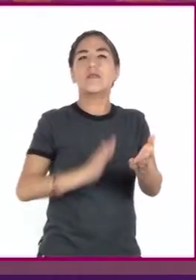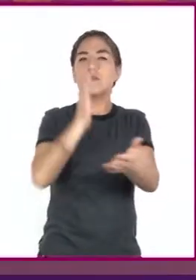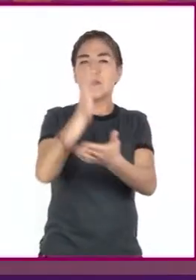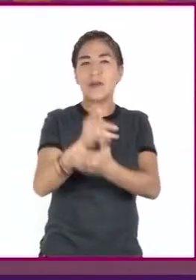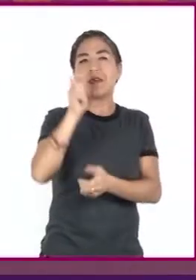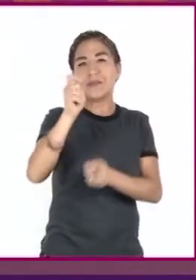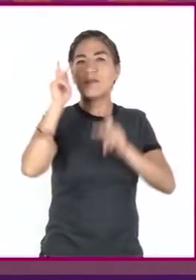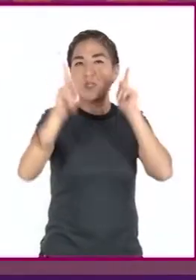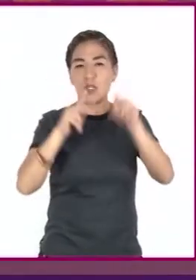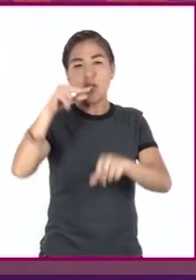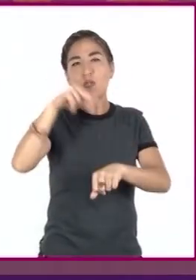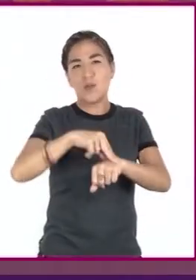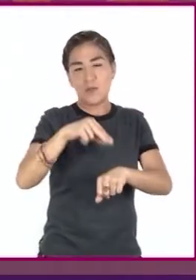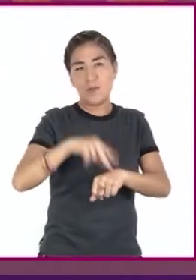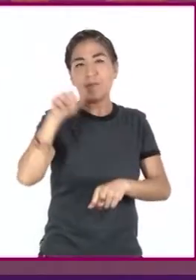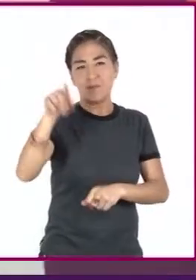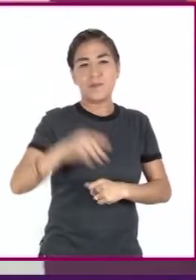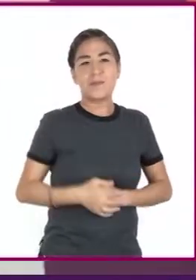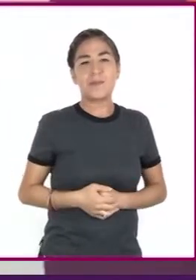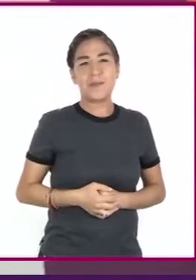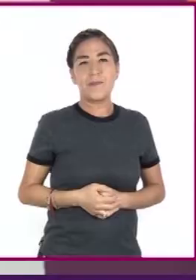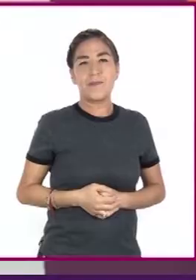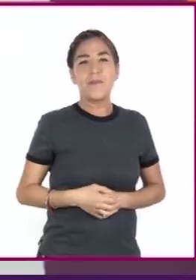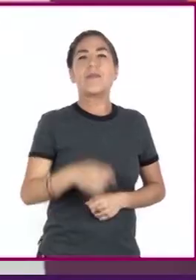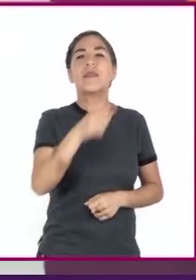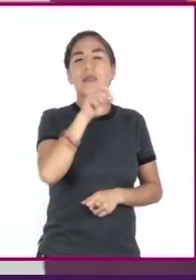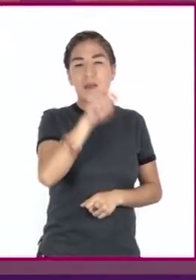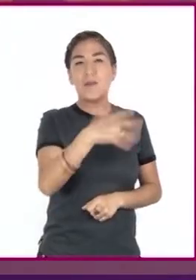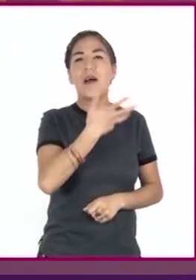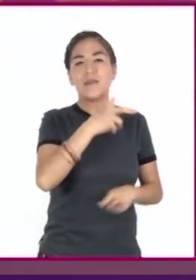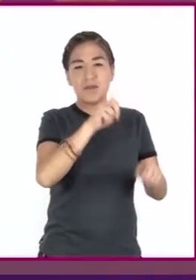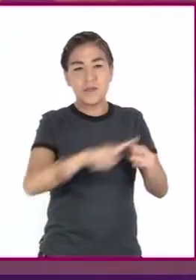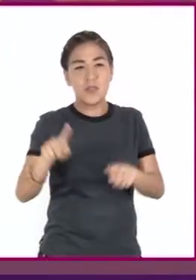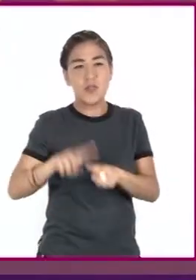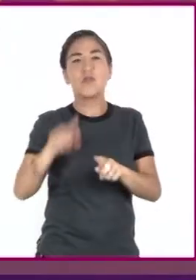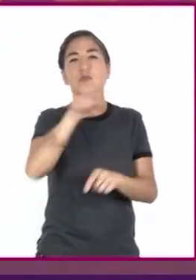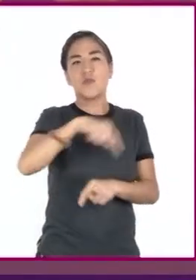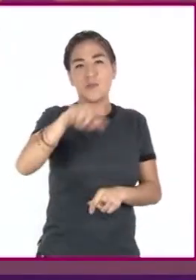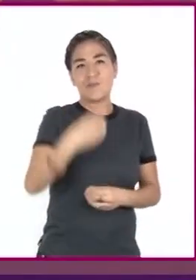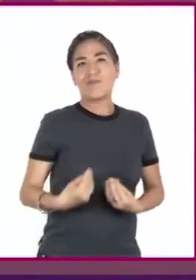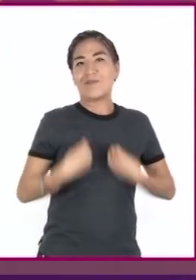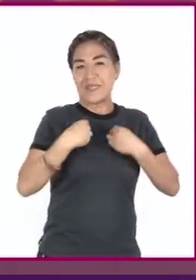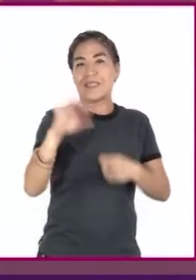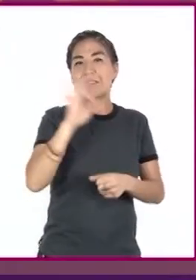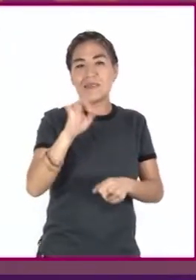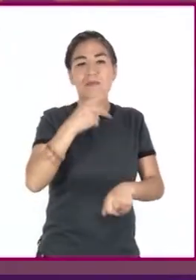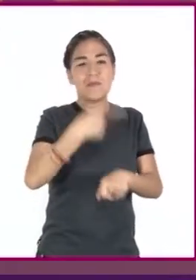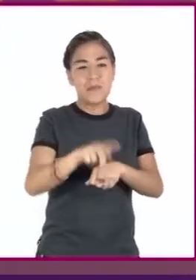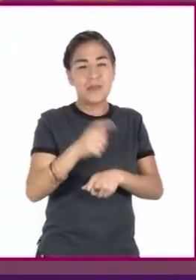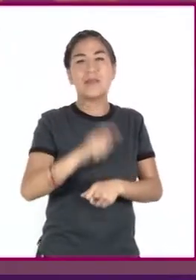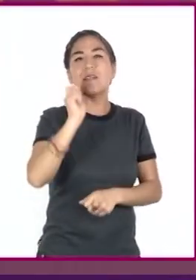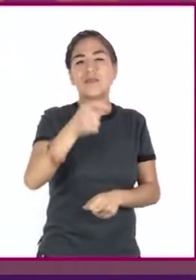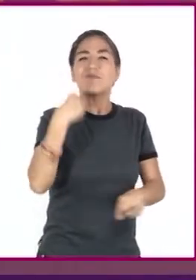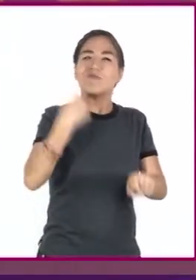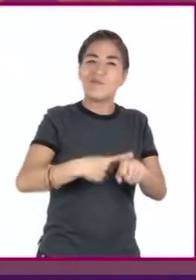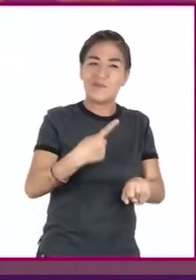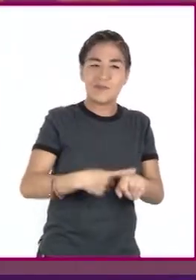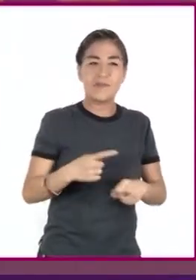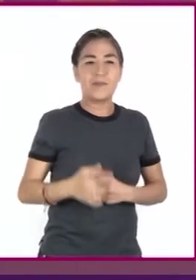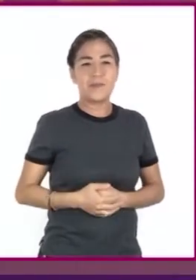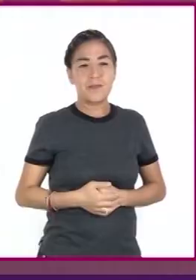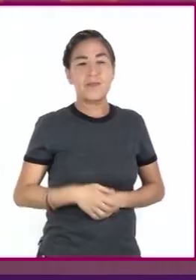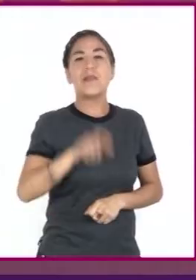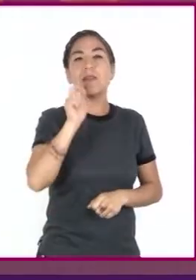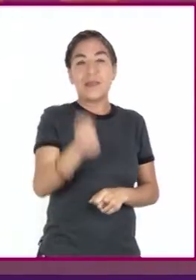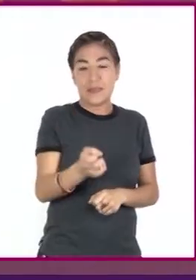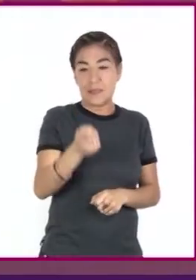centro de salud es parte de ello. Hay diversos factores que ponen en riesgo la salud, provocando que nos enfermemos. A